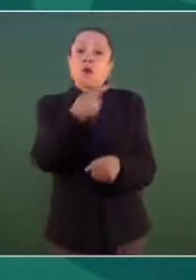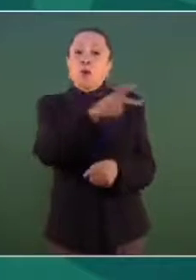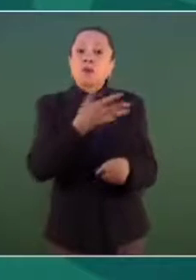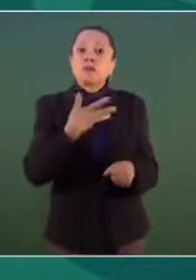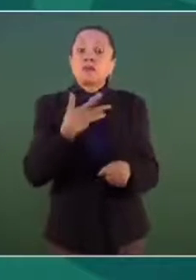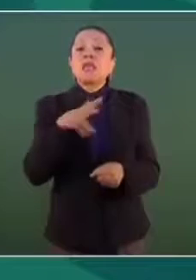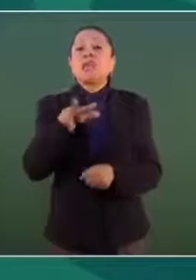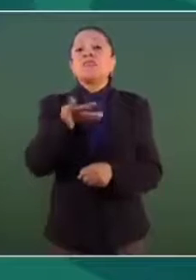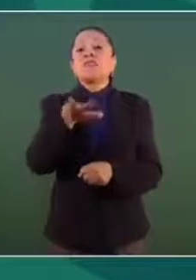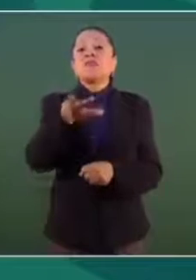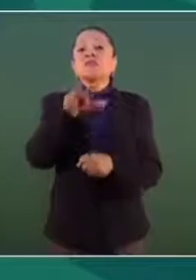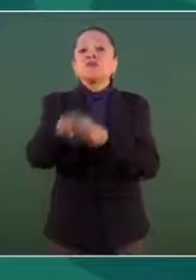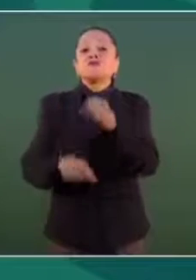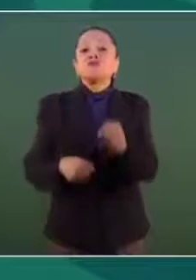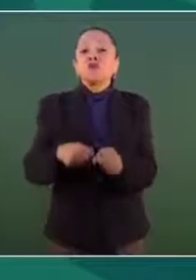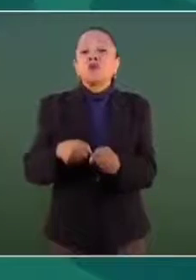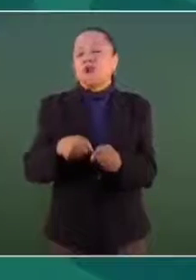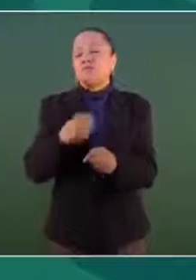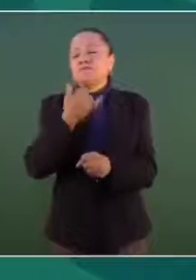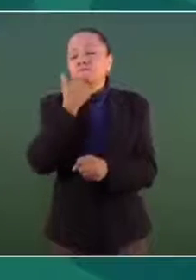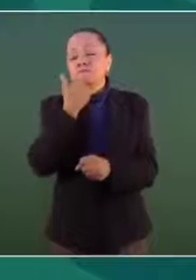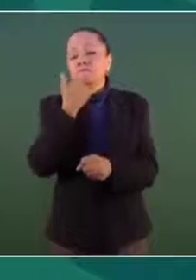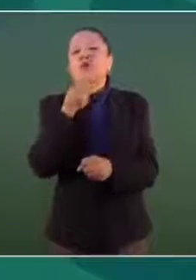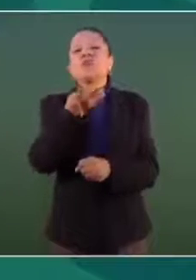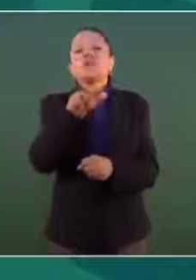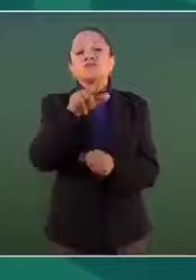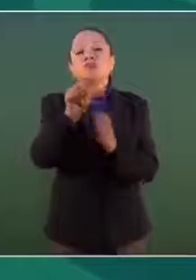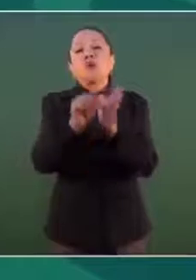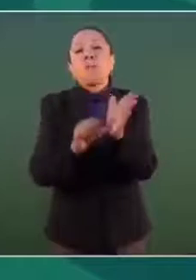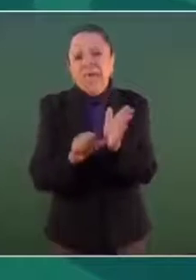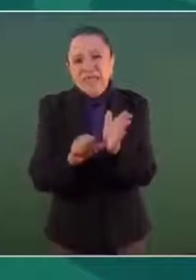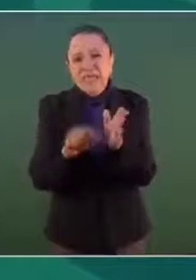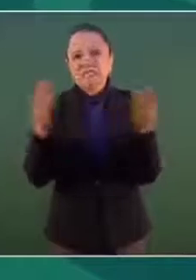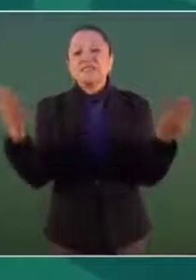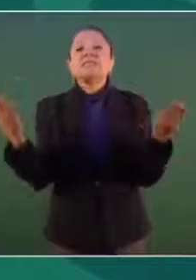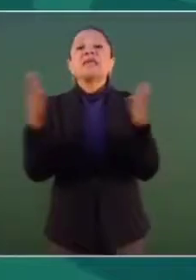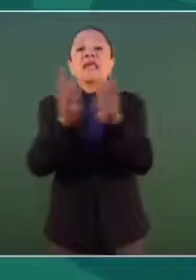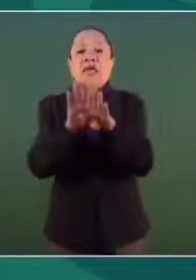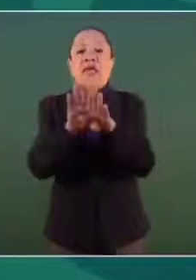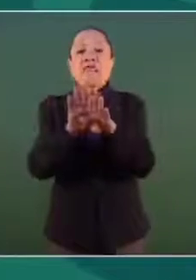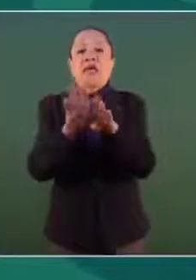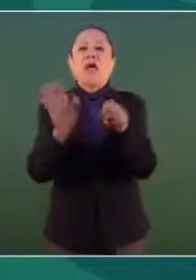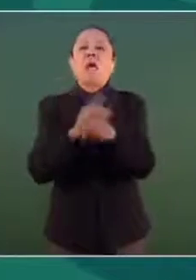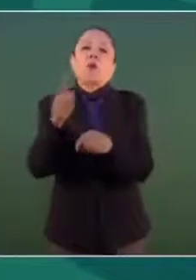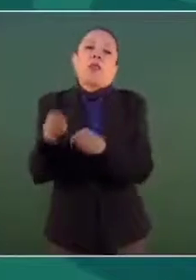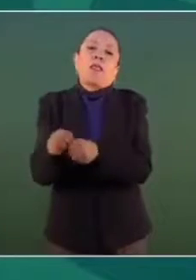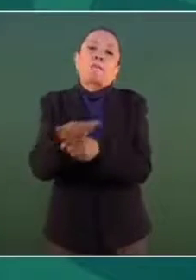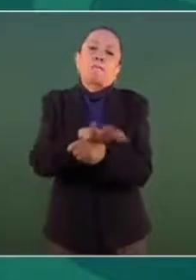años cerrada, 18 meses cerradas por la pandemia.